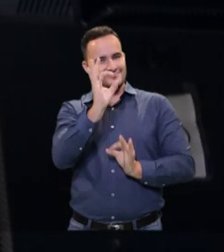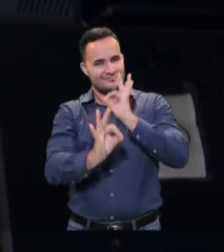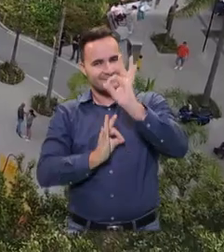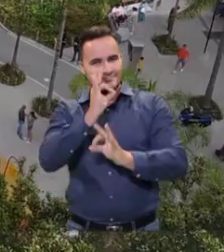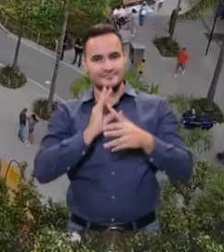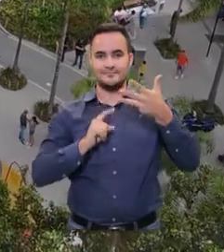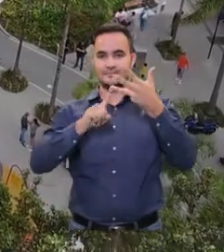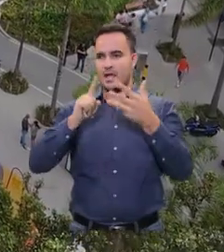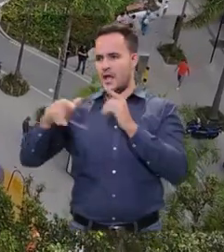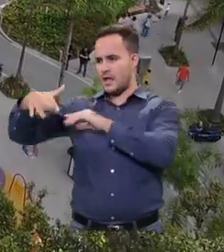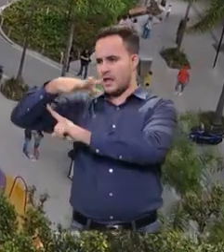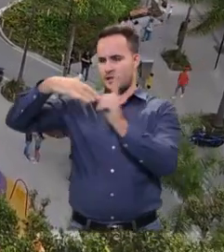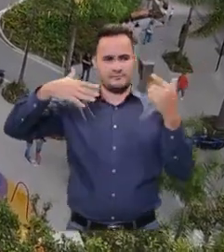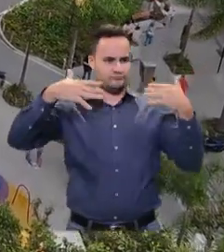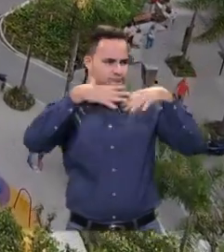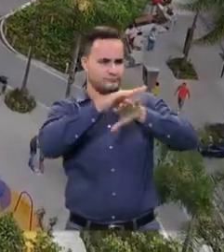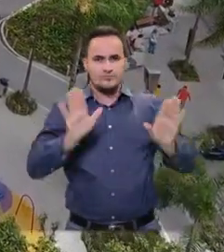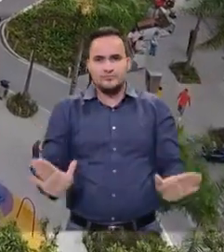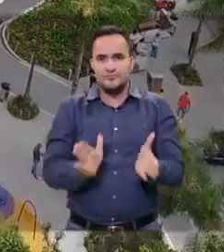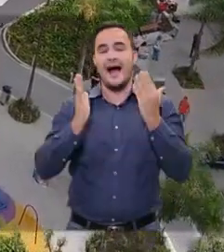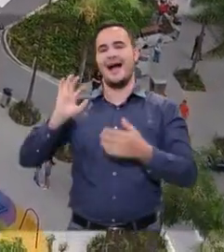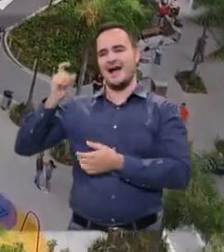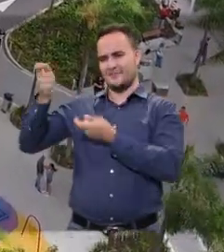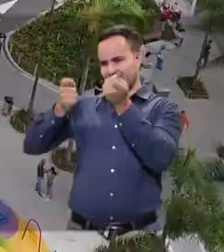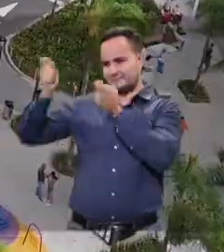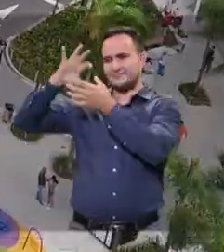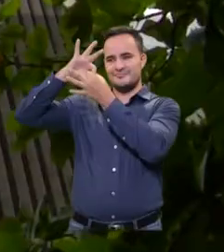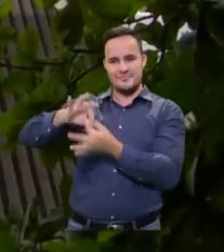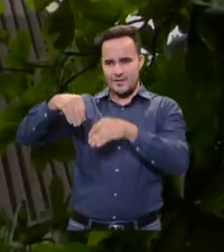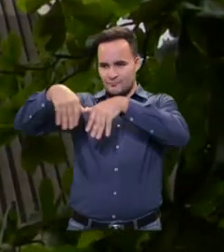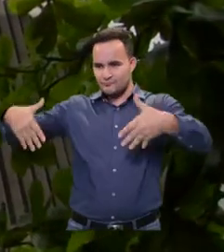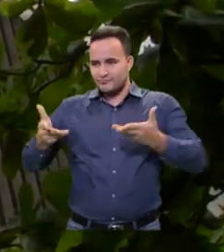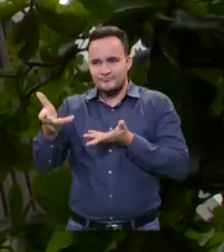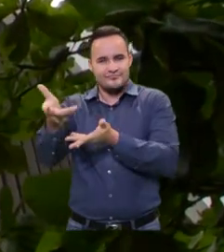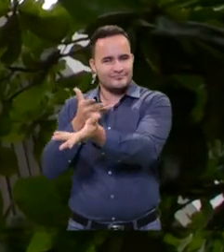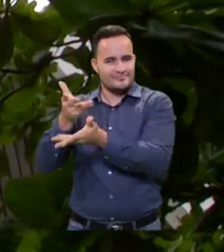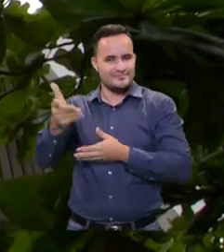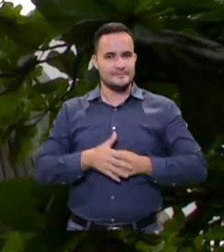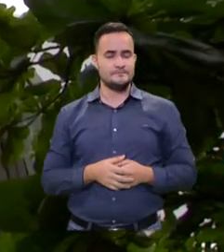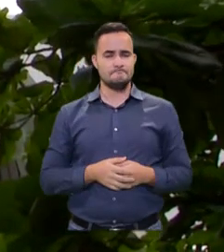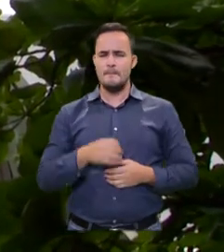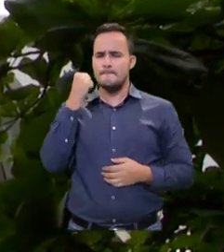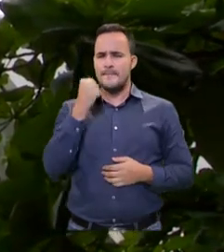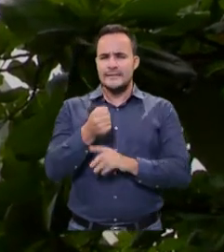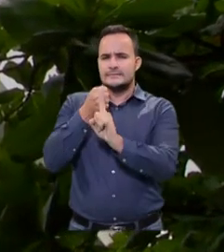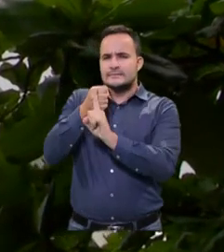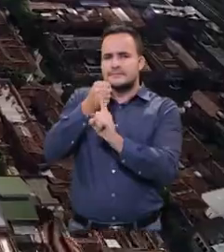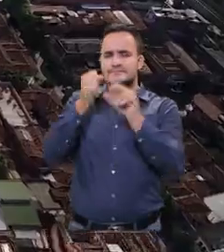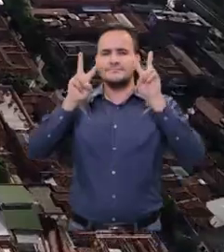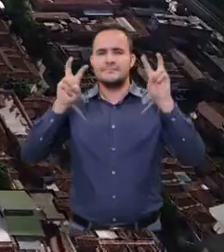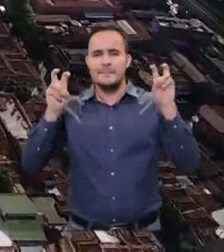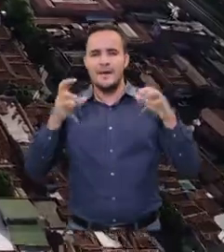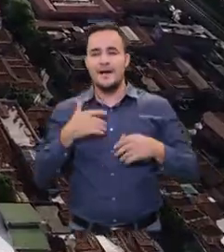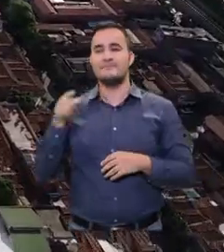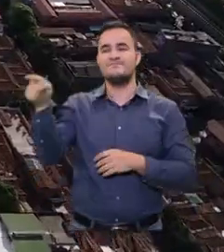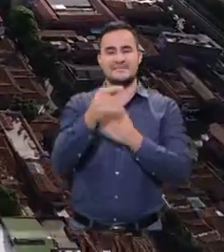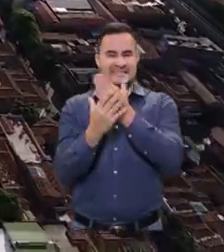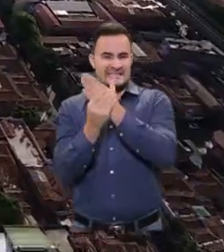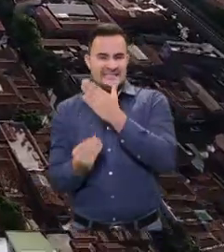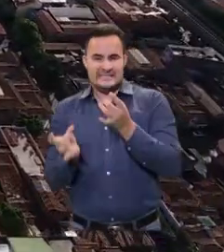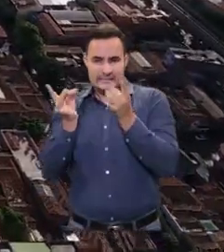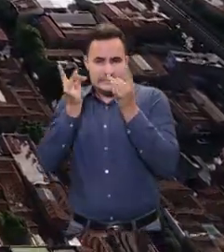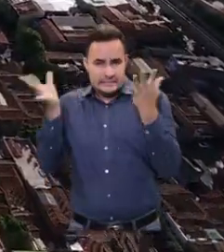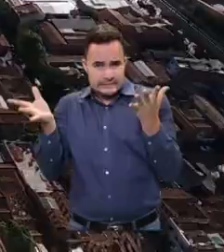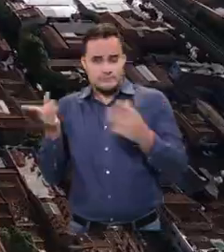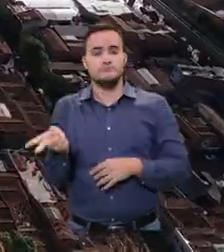me cuida, eco-ciudad y gobernanza y gobernabilidad. Uno de los mayores énfasis del plan está en superar las condiciones